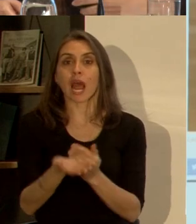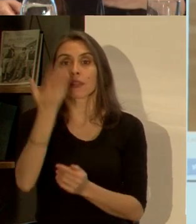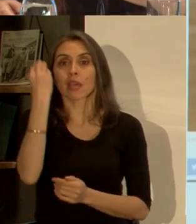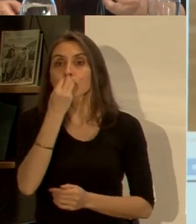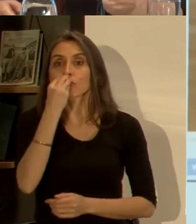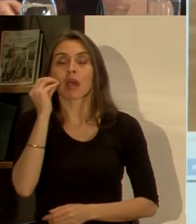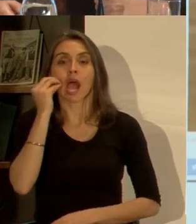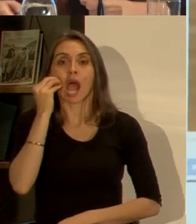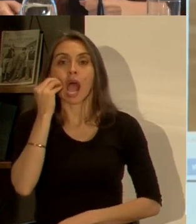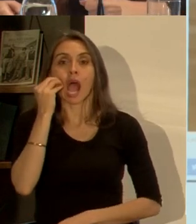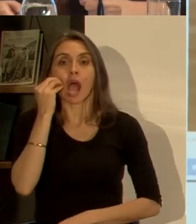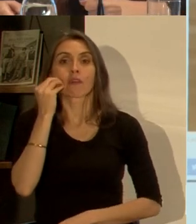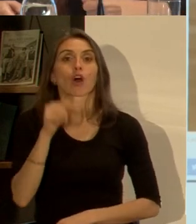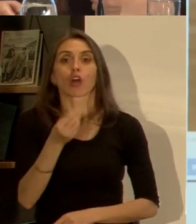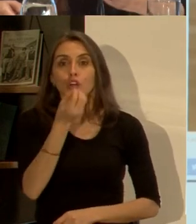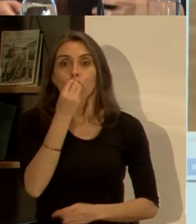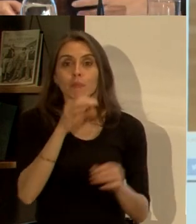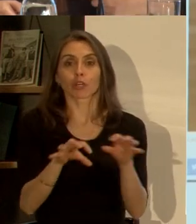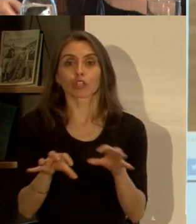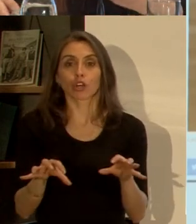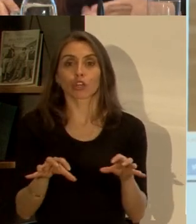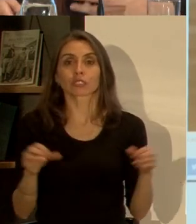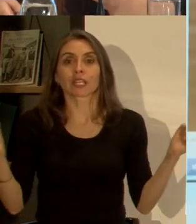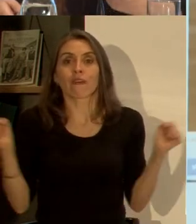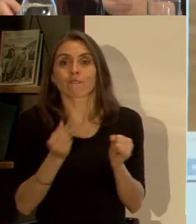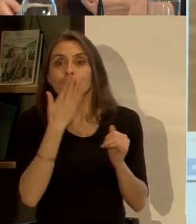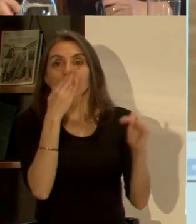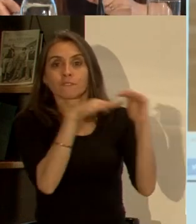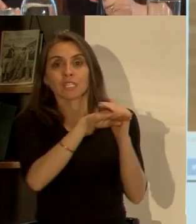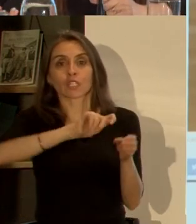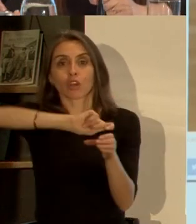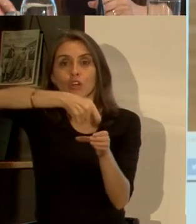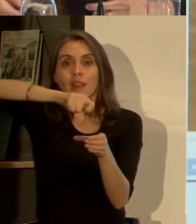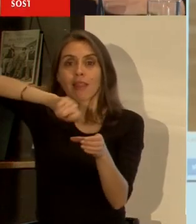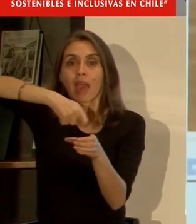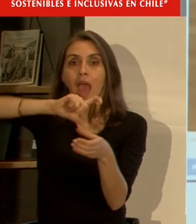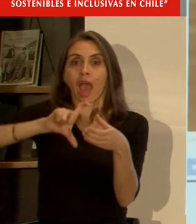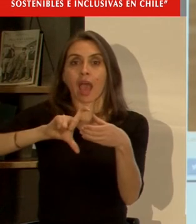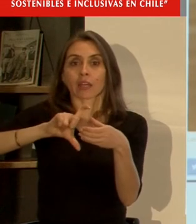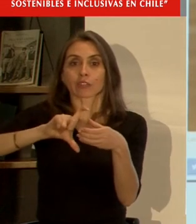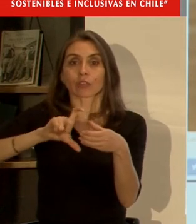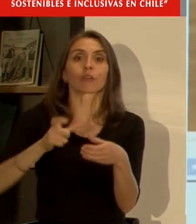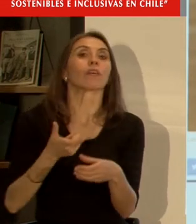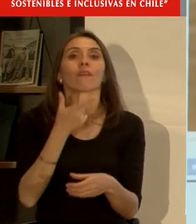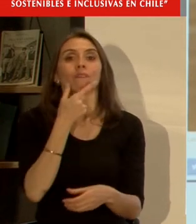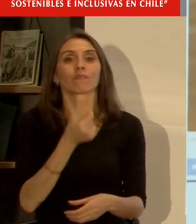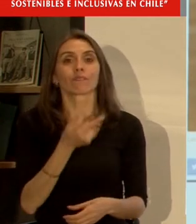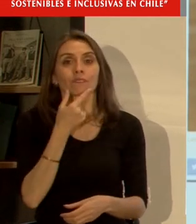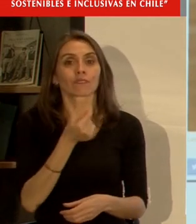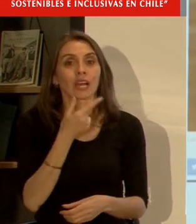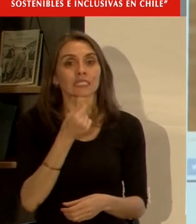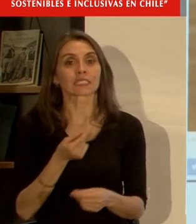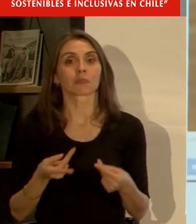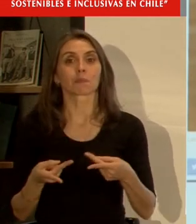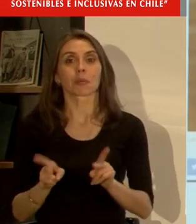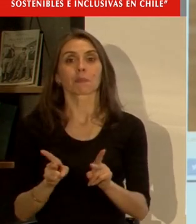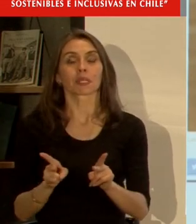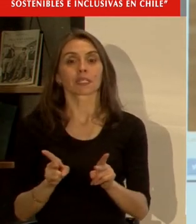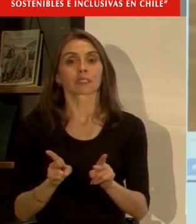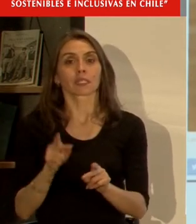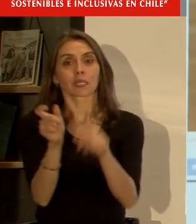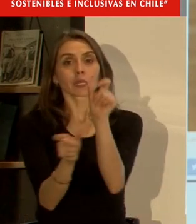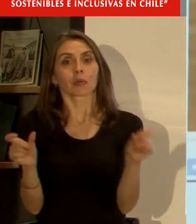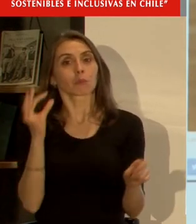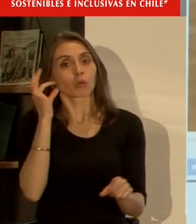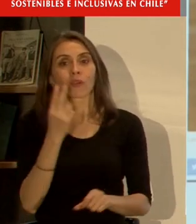abuelos verdad cada vez más comimos cosas congeladas enlatadas etcétera la facilidad que le permite a estas